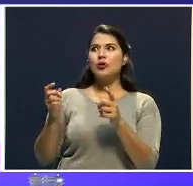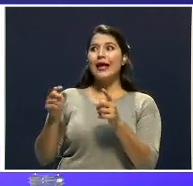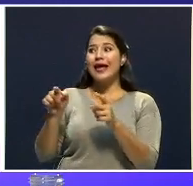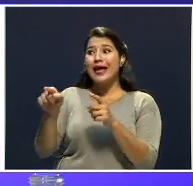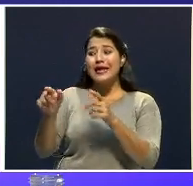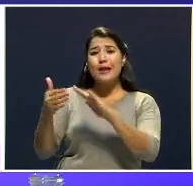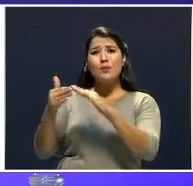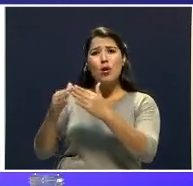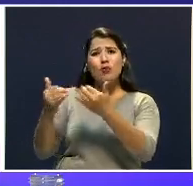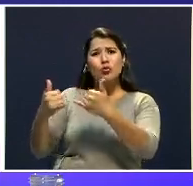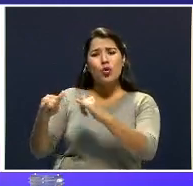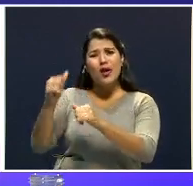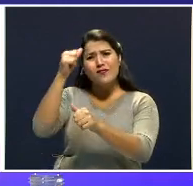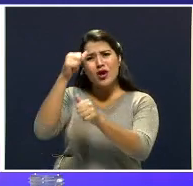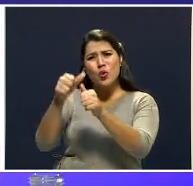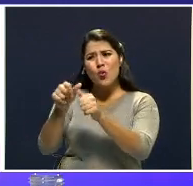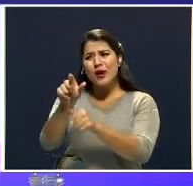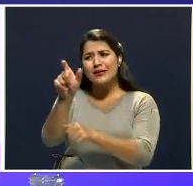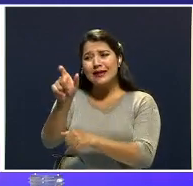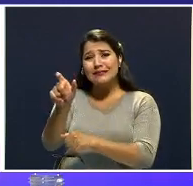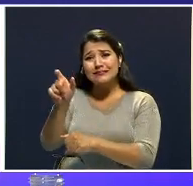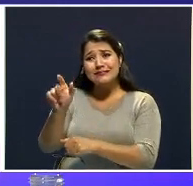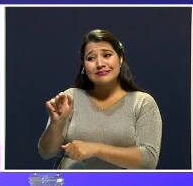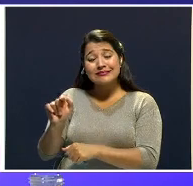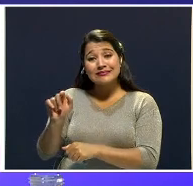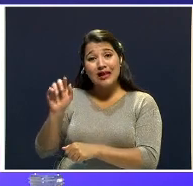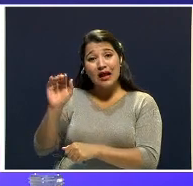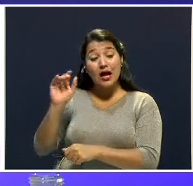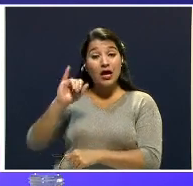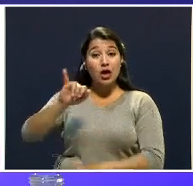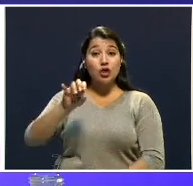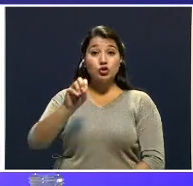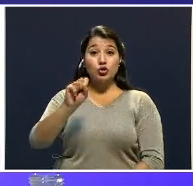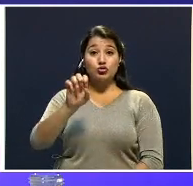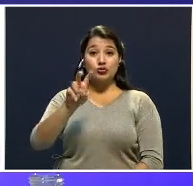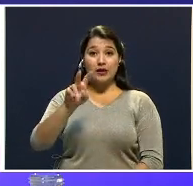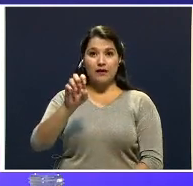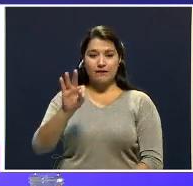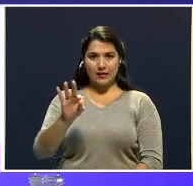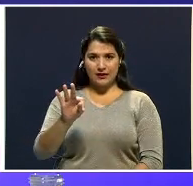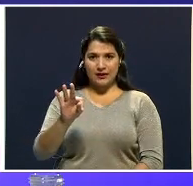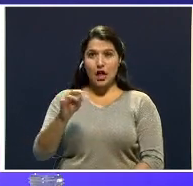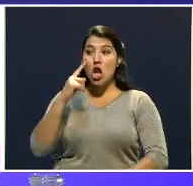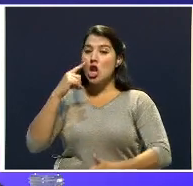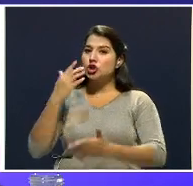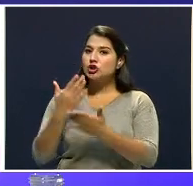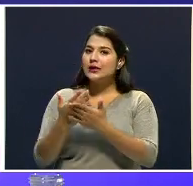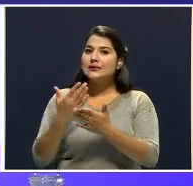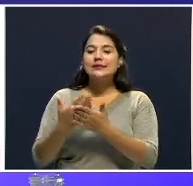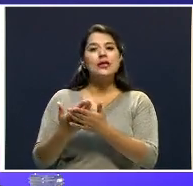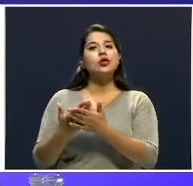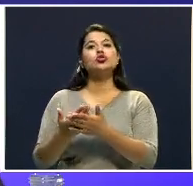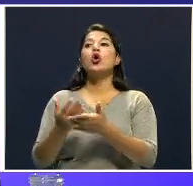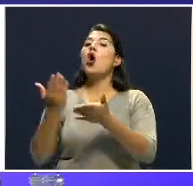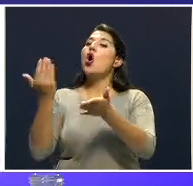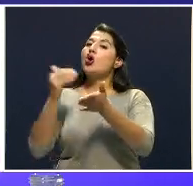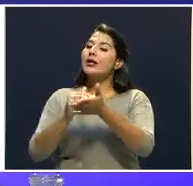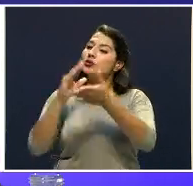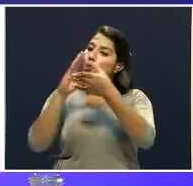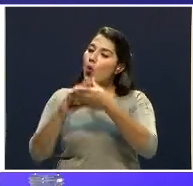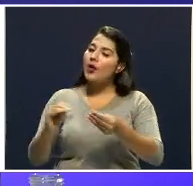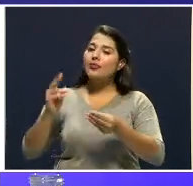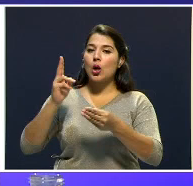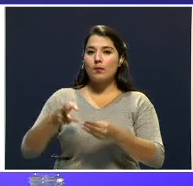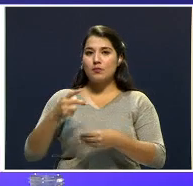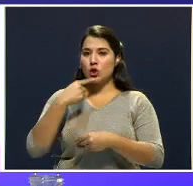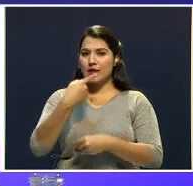en el pueblo. Los testigos que tuvo la policía vuelven a confirmar todo lo que le dijeron a la policía. Nosotros lo constatamos y